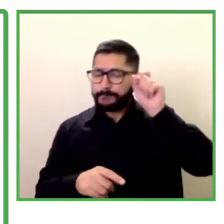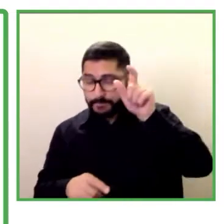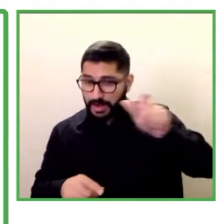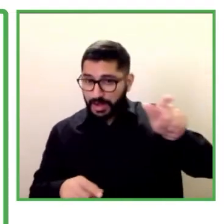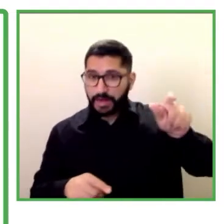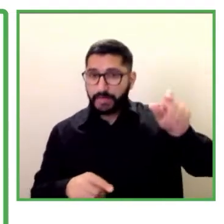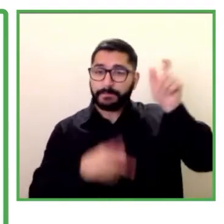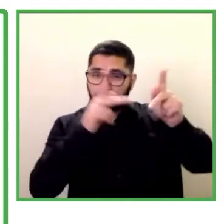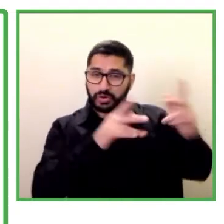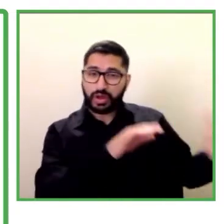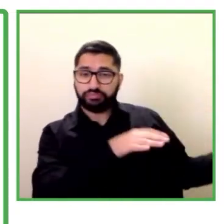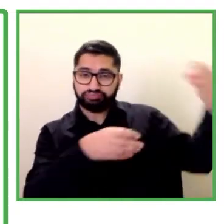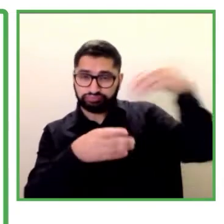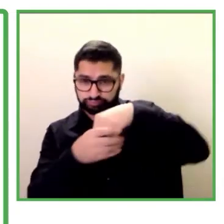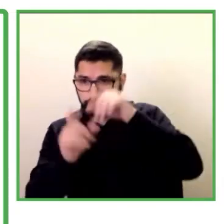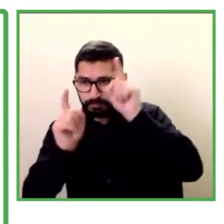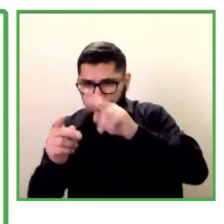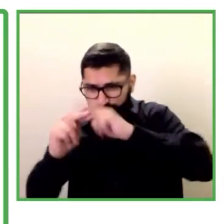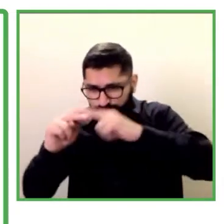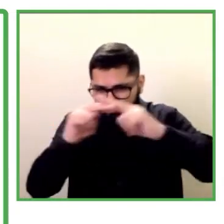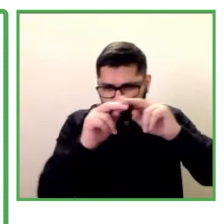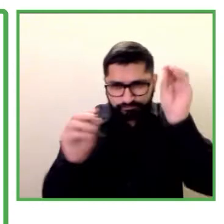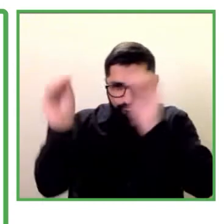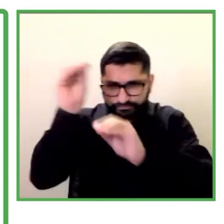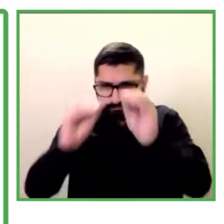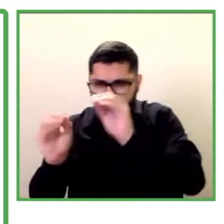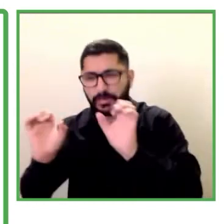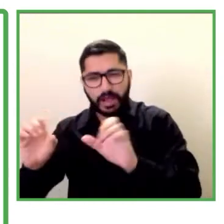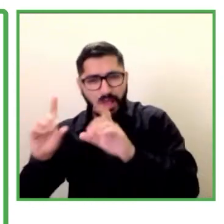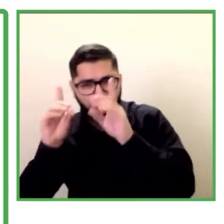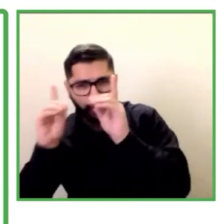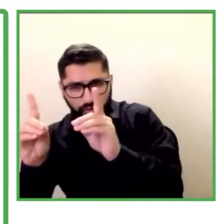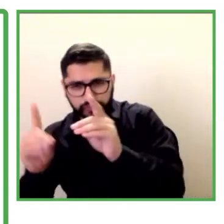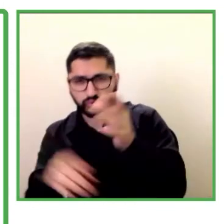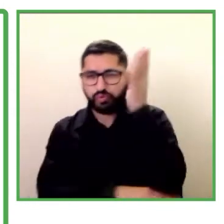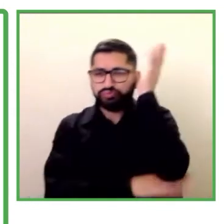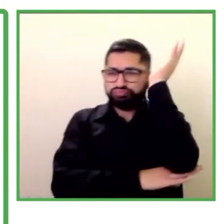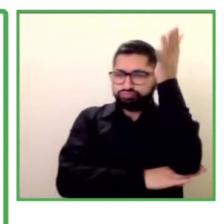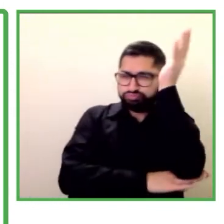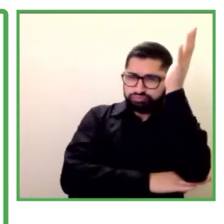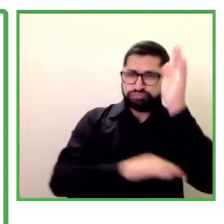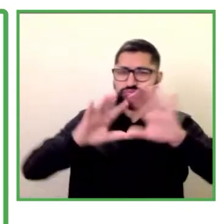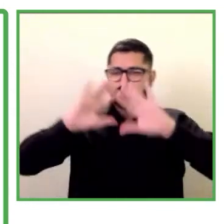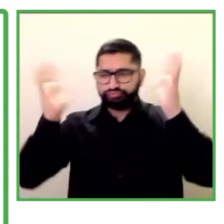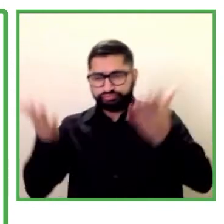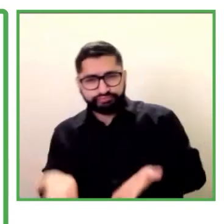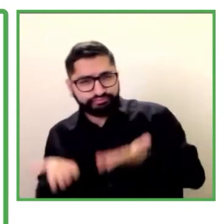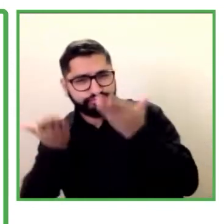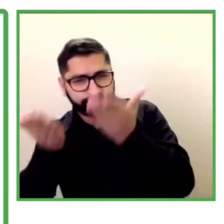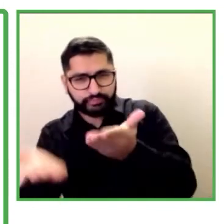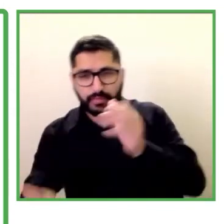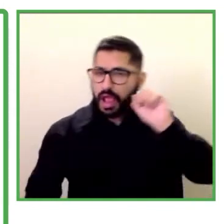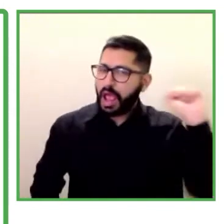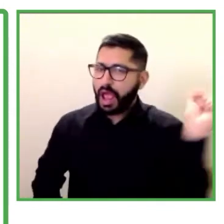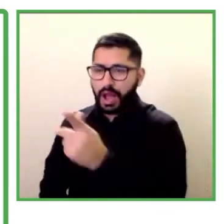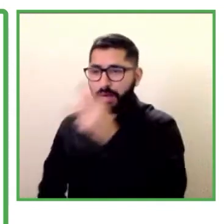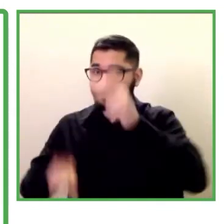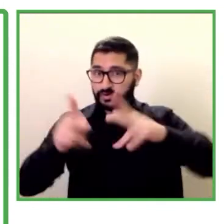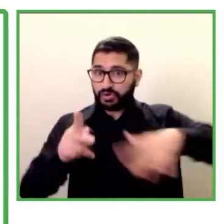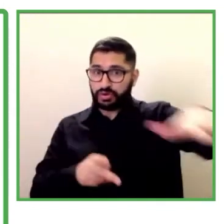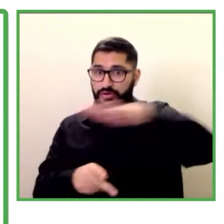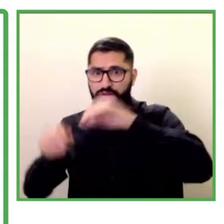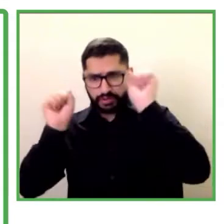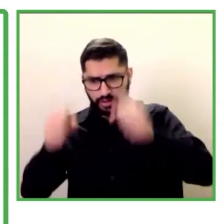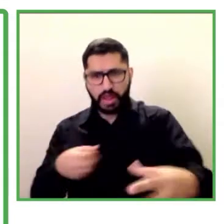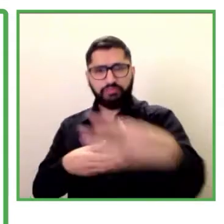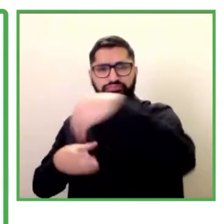digital que puedan llegar a todas las personas y eso es en lo que estamos trabajando y por último para cerrar el ciclo tenemos una bolsa